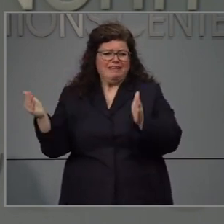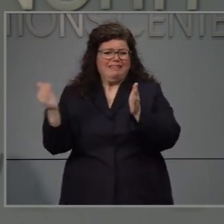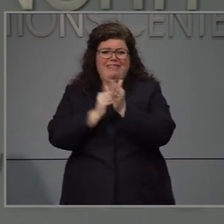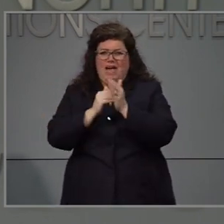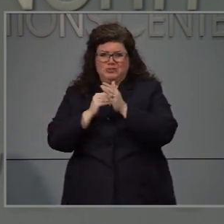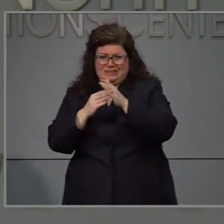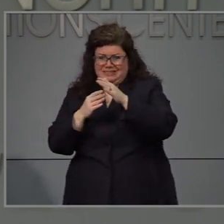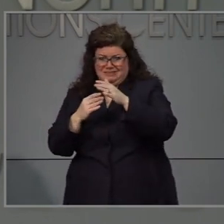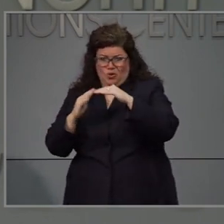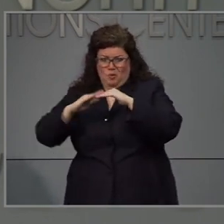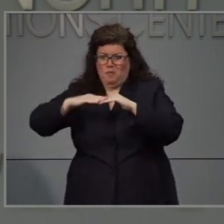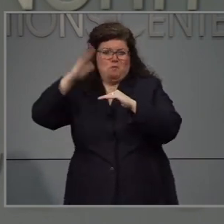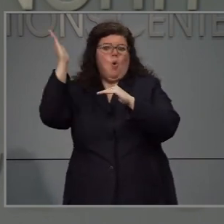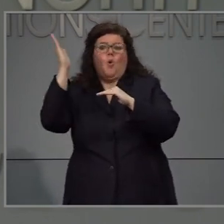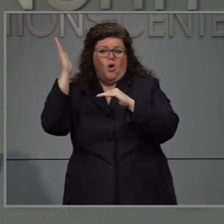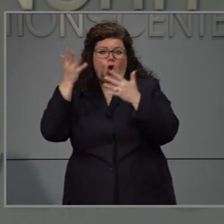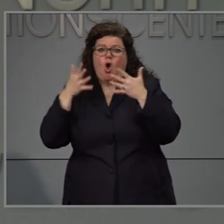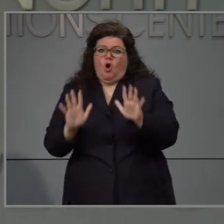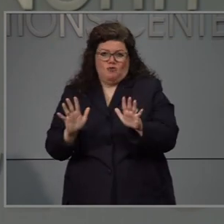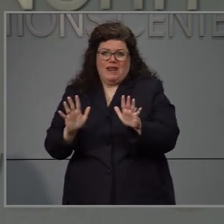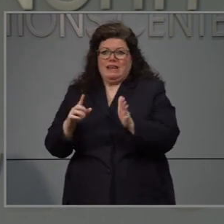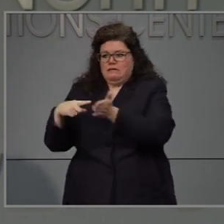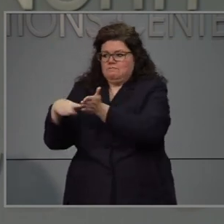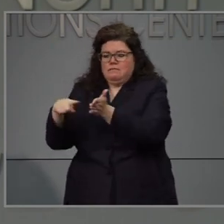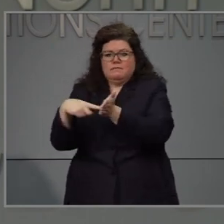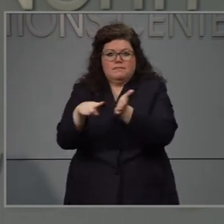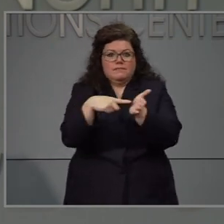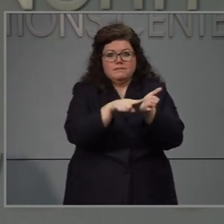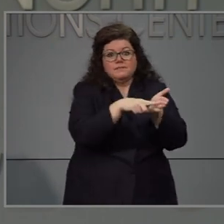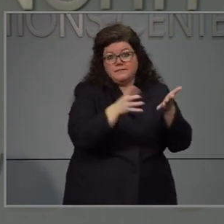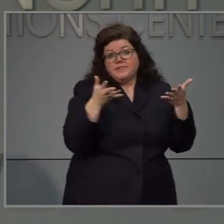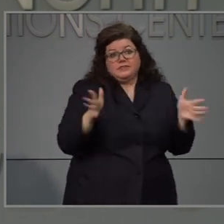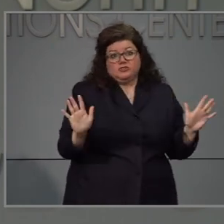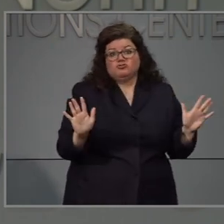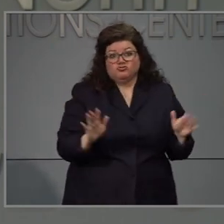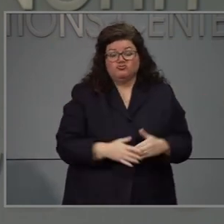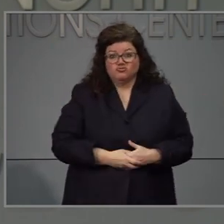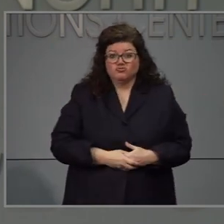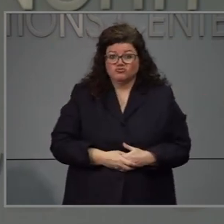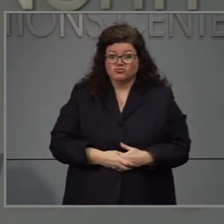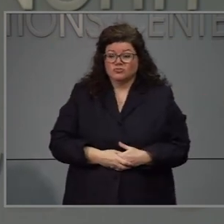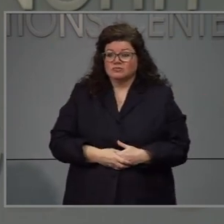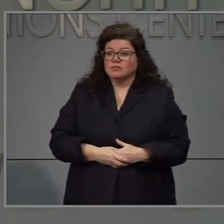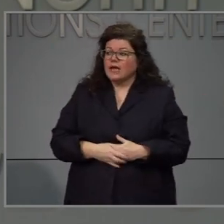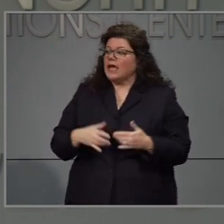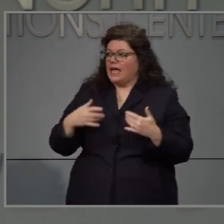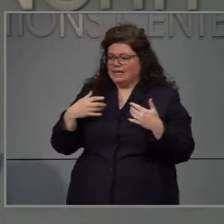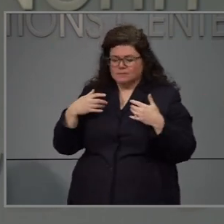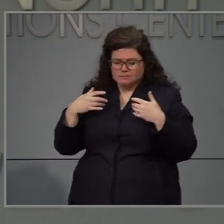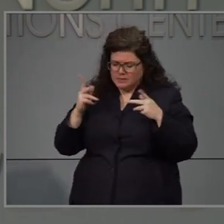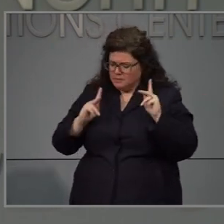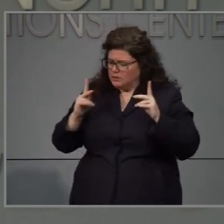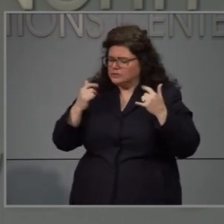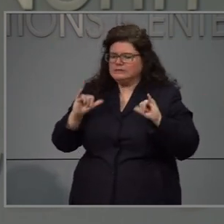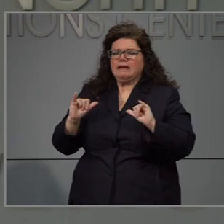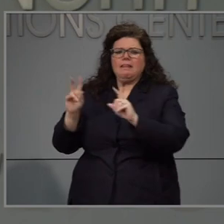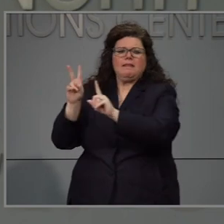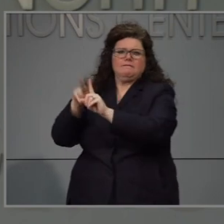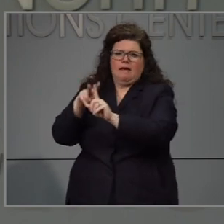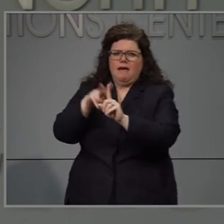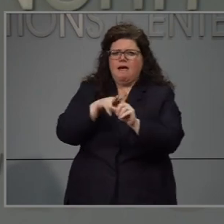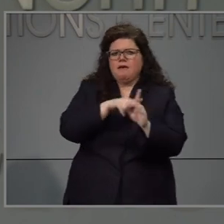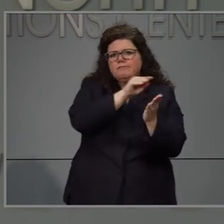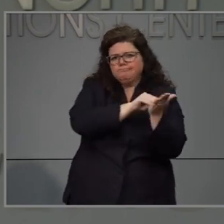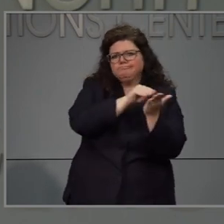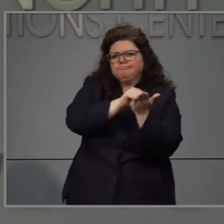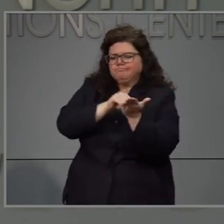Carolina del Norte han recibido sus cheques de desempleo. Hay miles de personas que continúan presentando